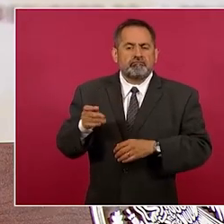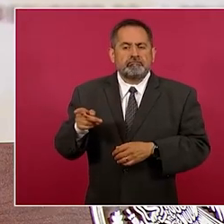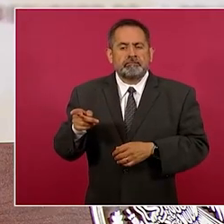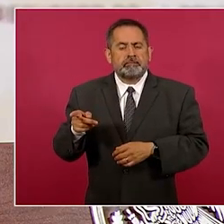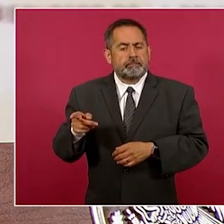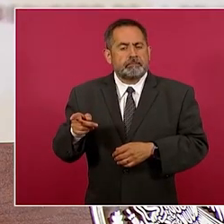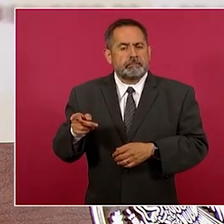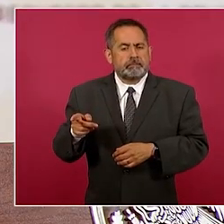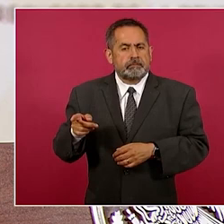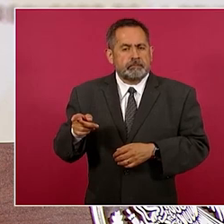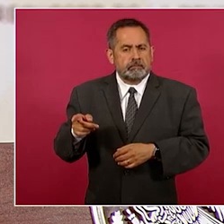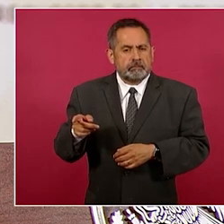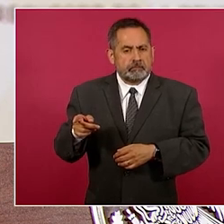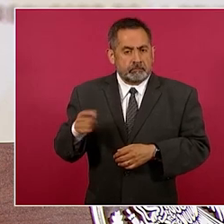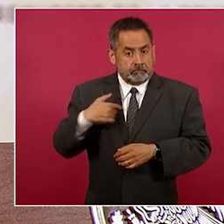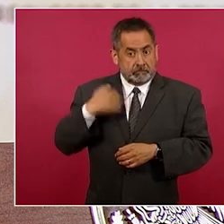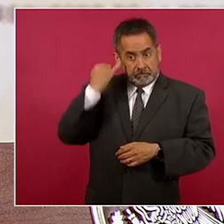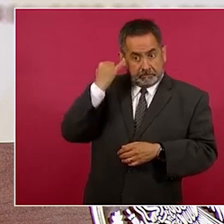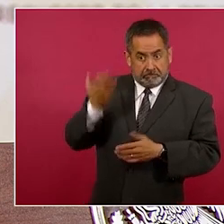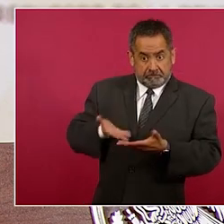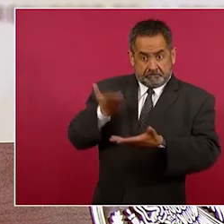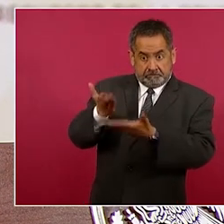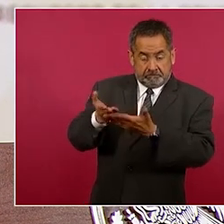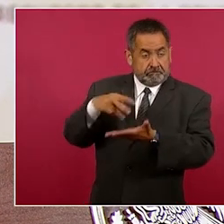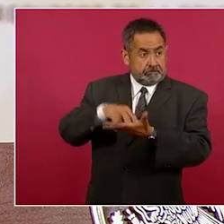desde que lo plantee aquí